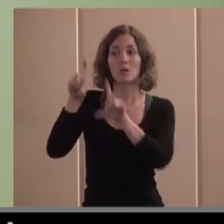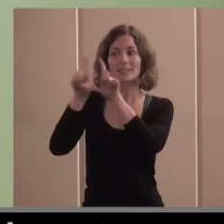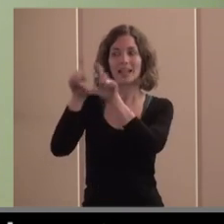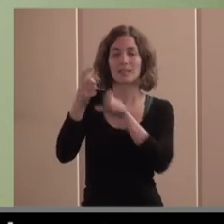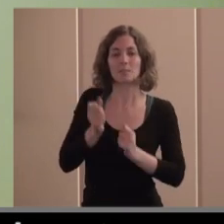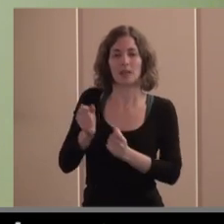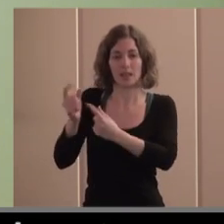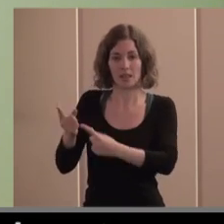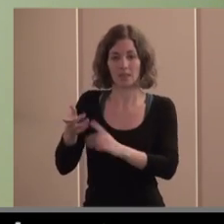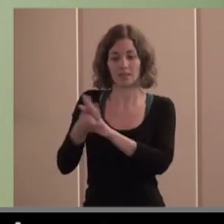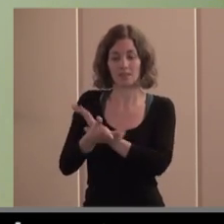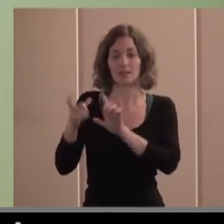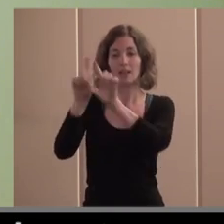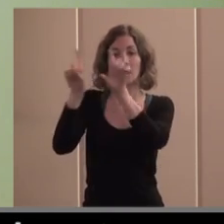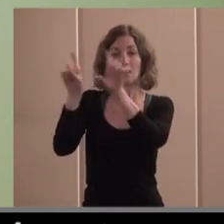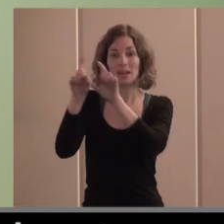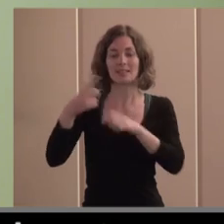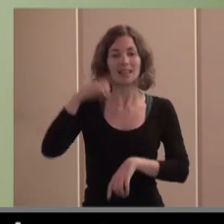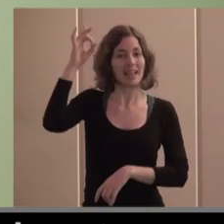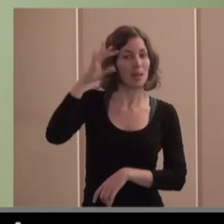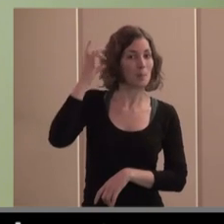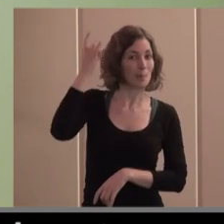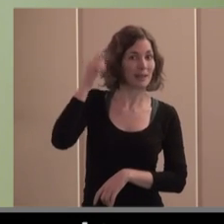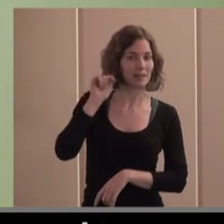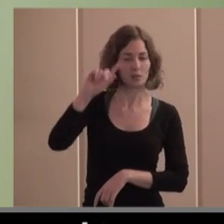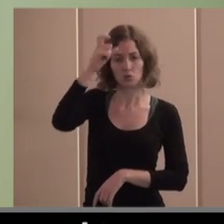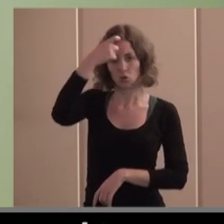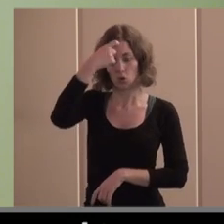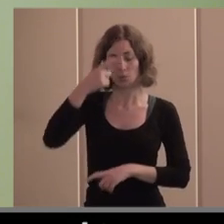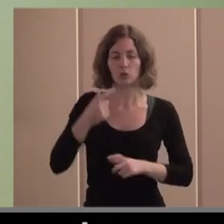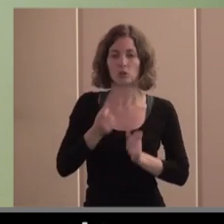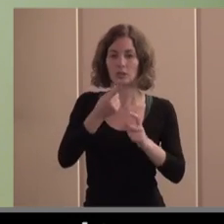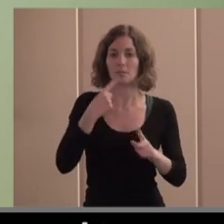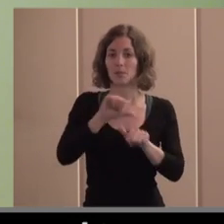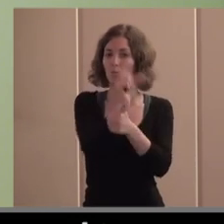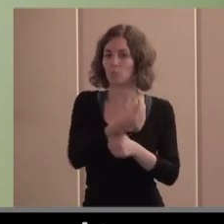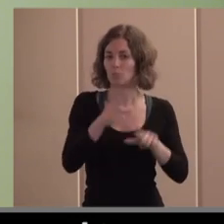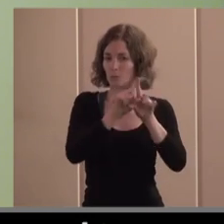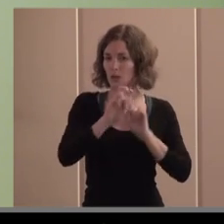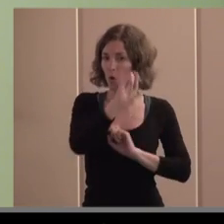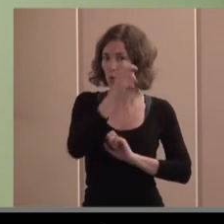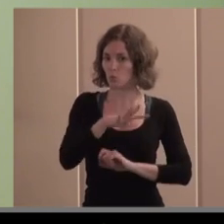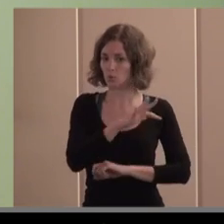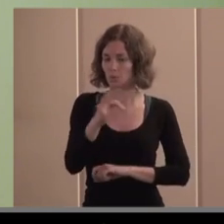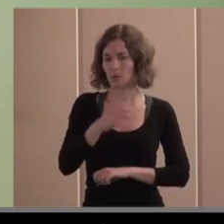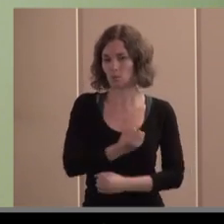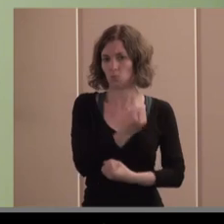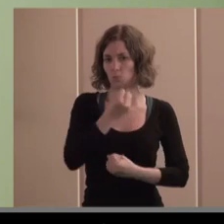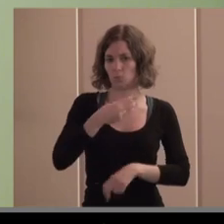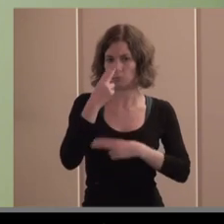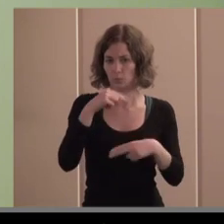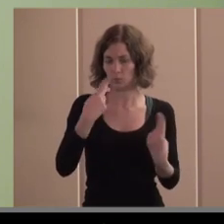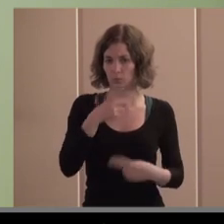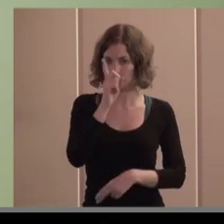el concepto de empresa y emprendimiento a otros modelos de empresa y a los poderes públicos tenemos que